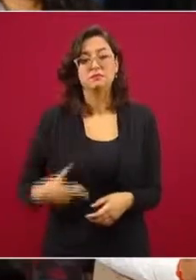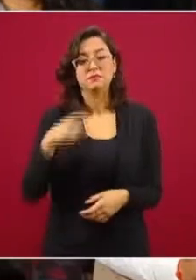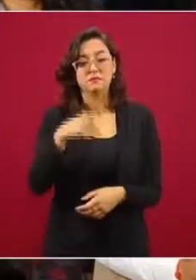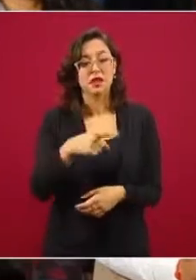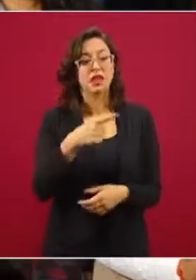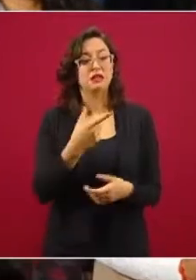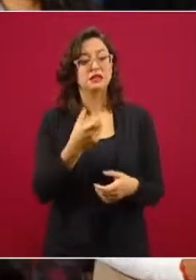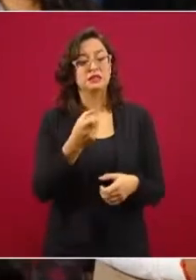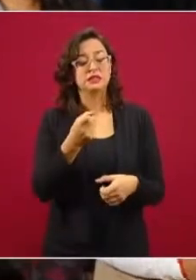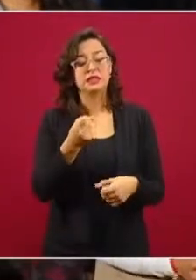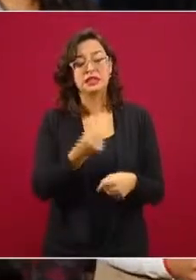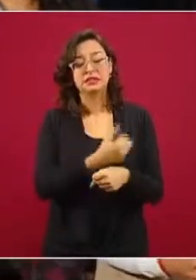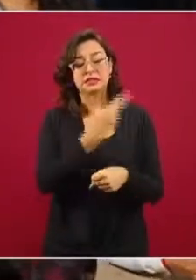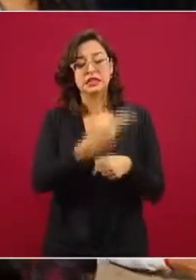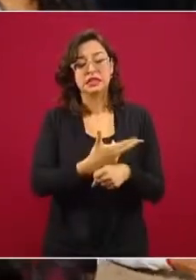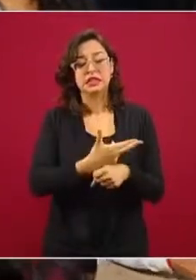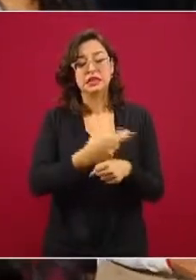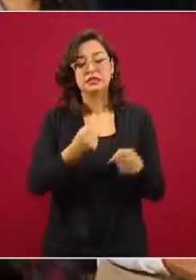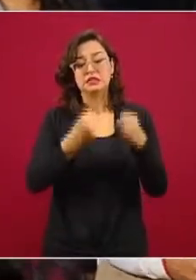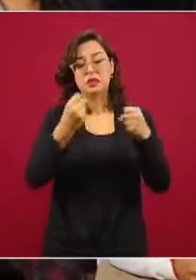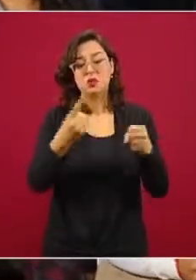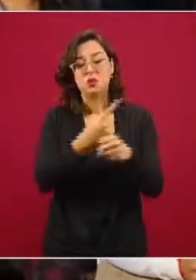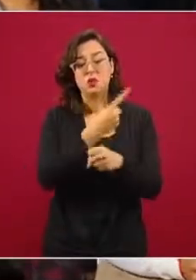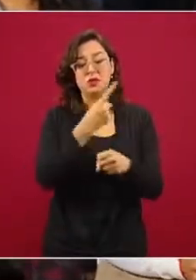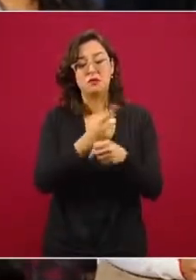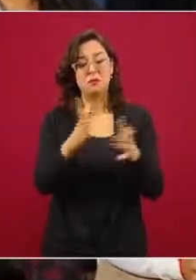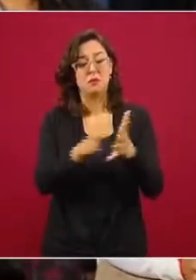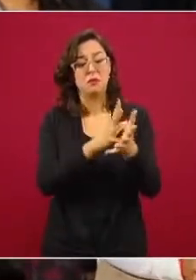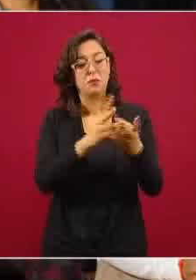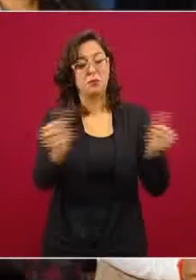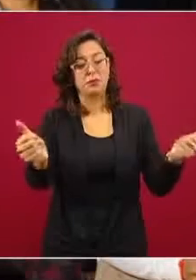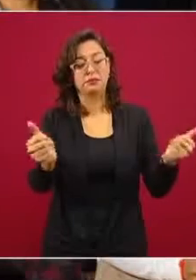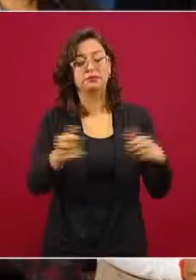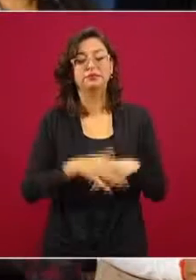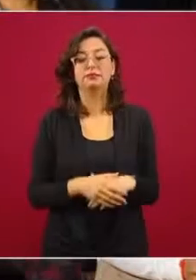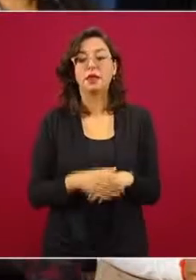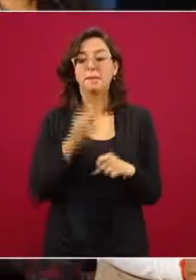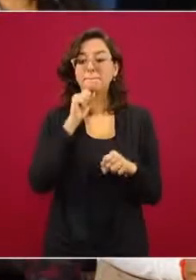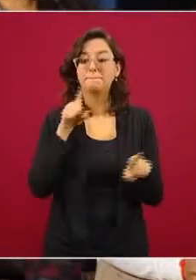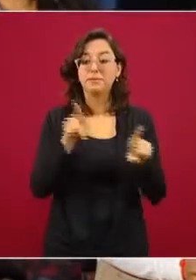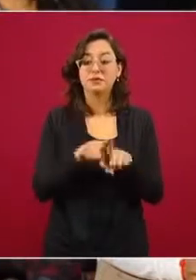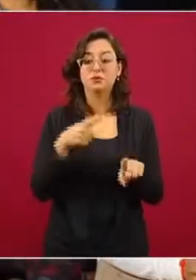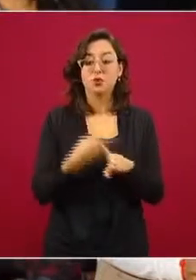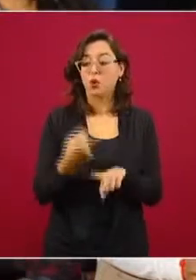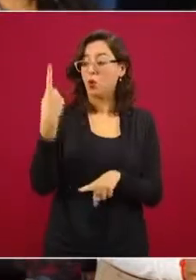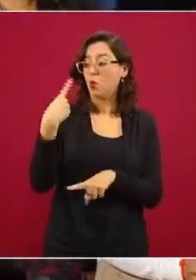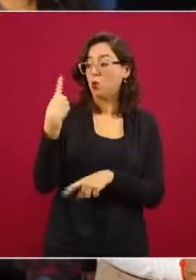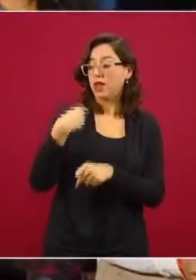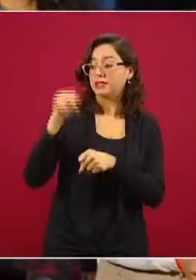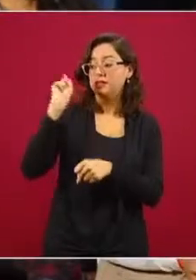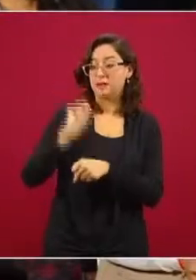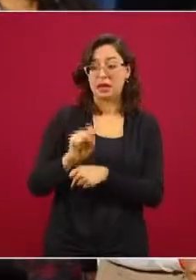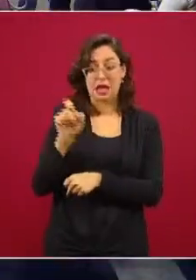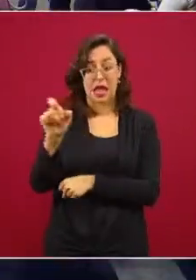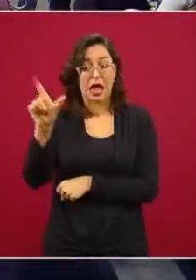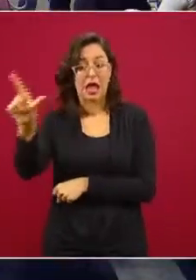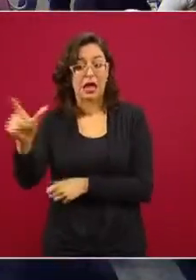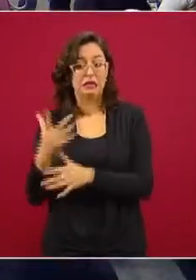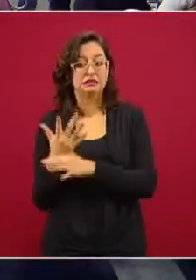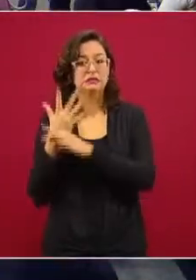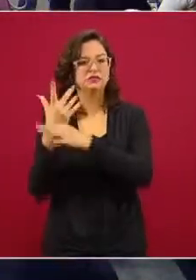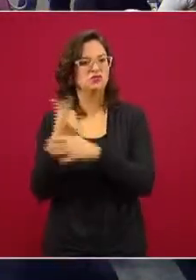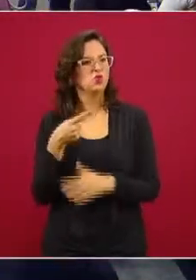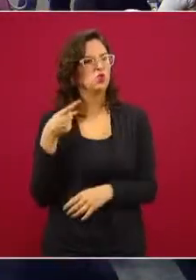Ciro Gómez Leiva, presidente, la semana pasada le dijo a usted que era un mentiroso porque él no se había